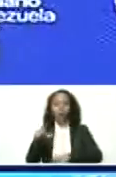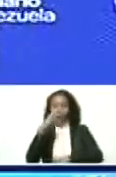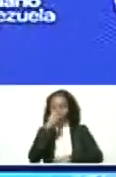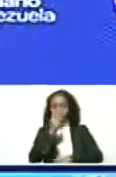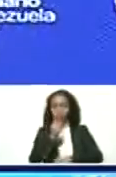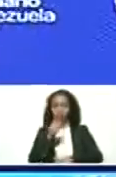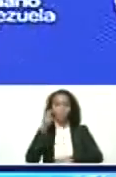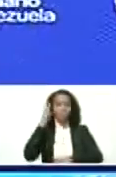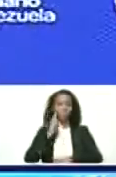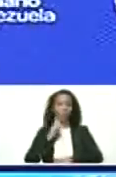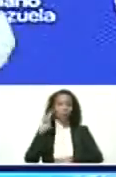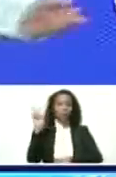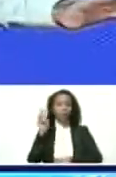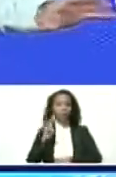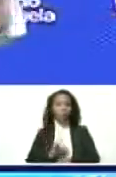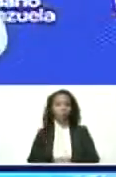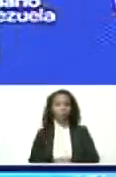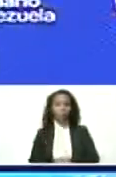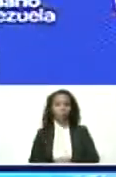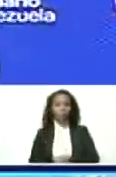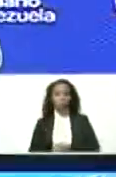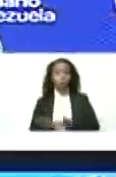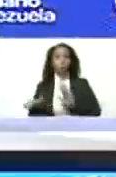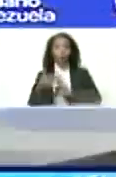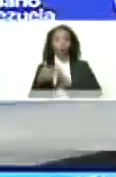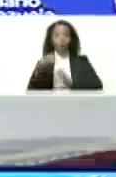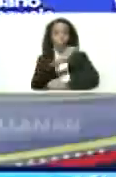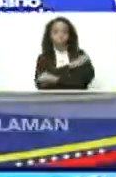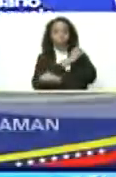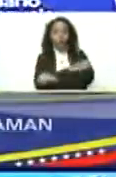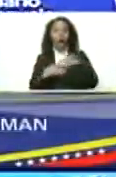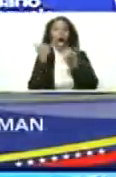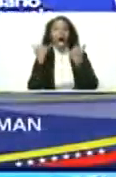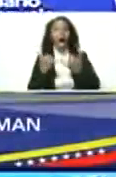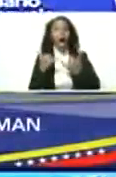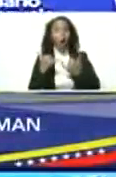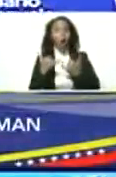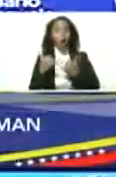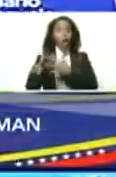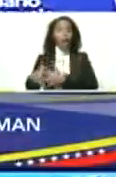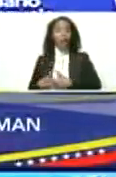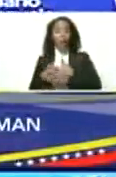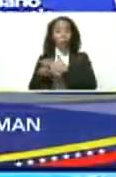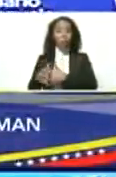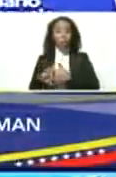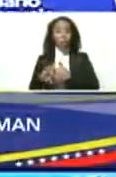bolivariano de Venezuela. Contra oligarquía. Ahora Biden es antioligarca.